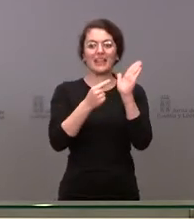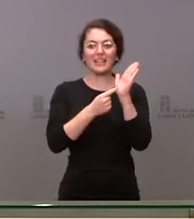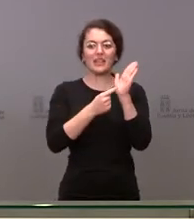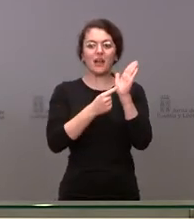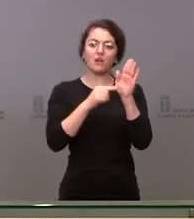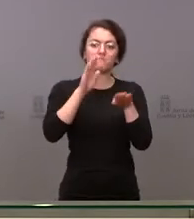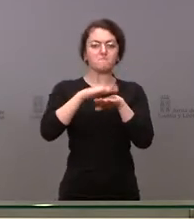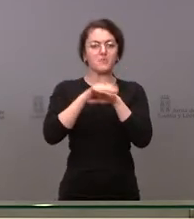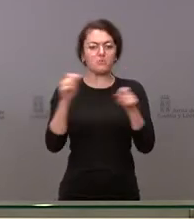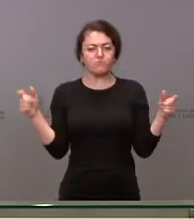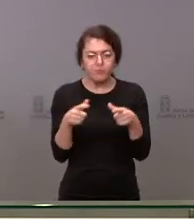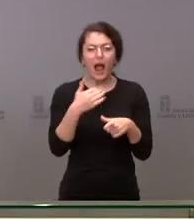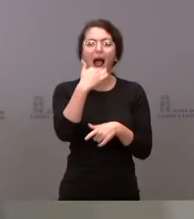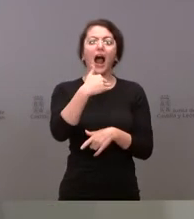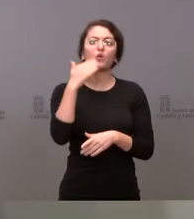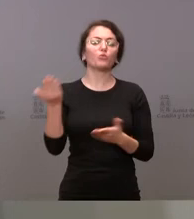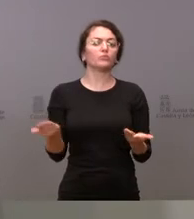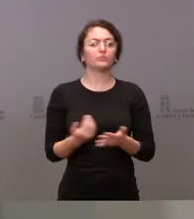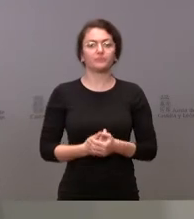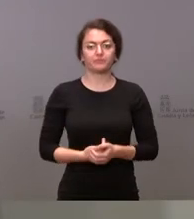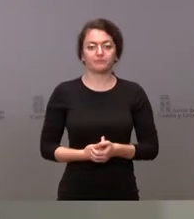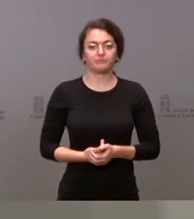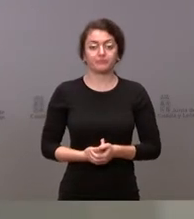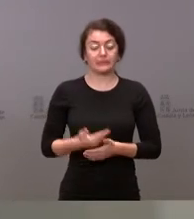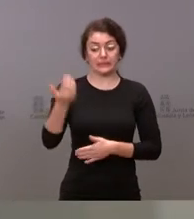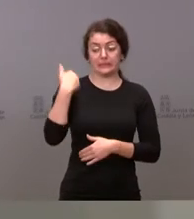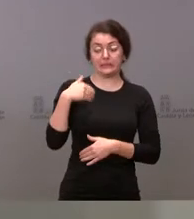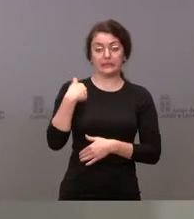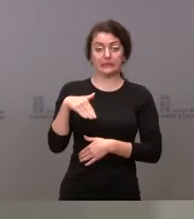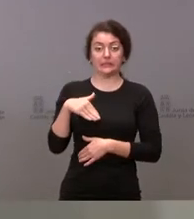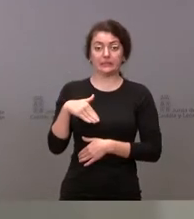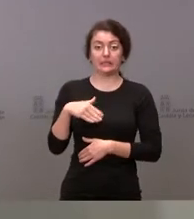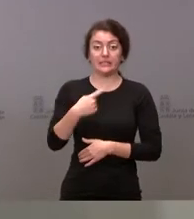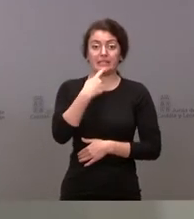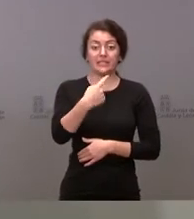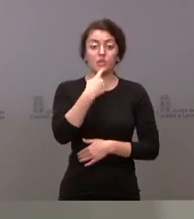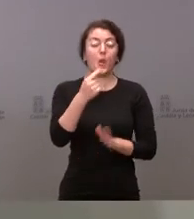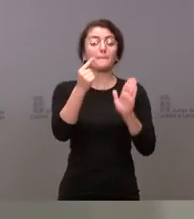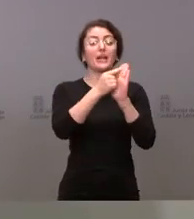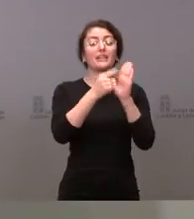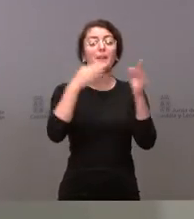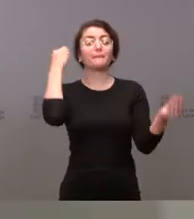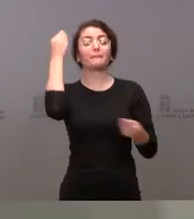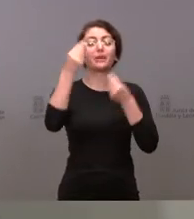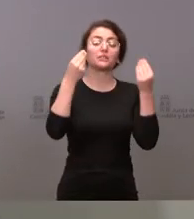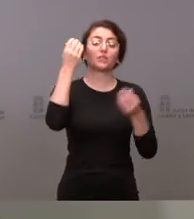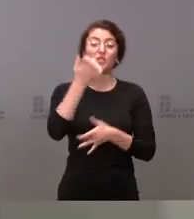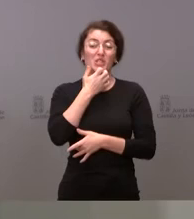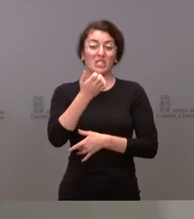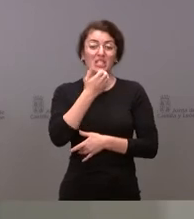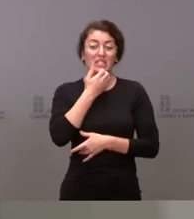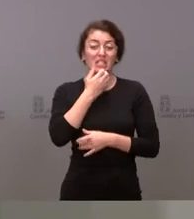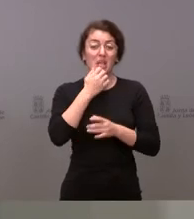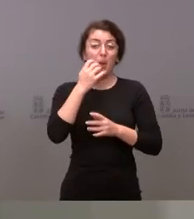ustedes contemplando esto? Sí, ya les hemos comentado que en alguna de las medidas que se están contemplando, si la incidencia sigue